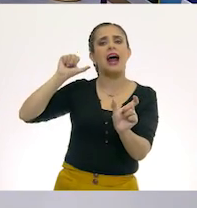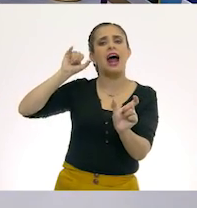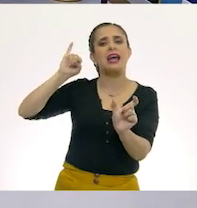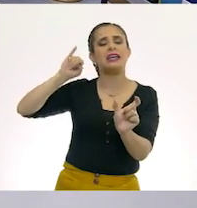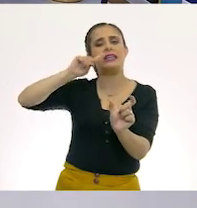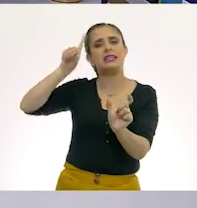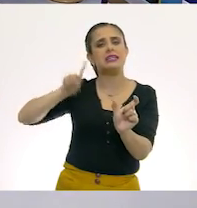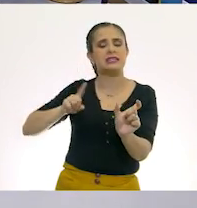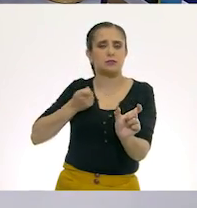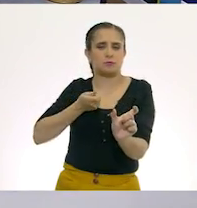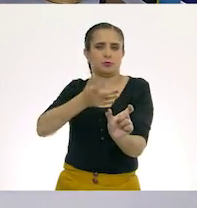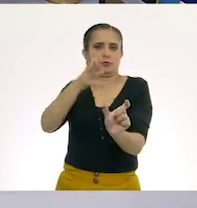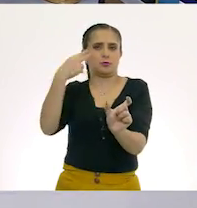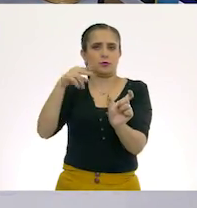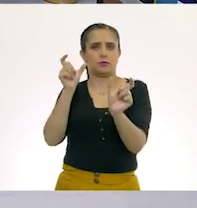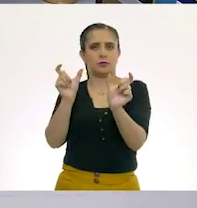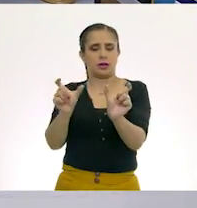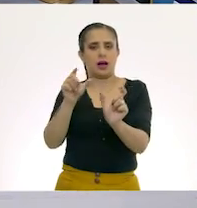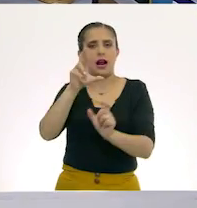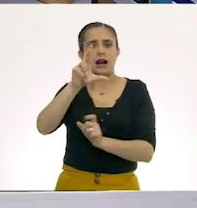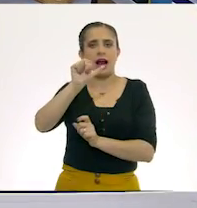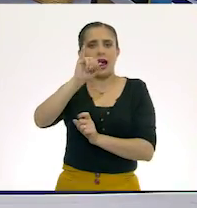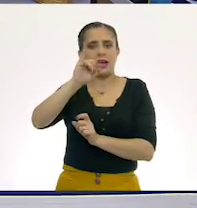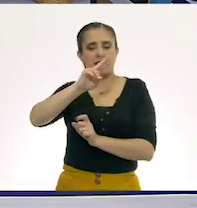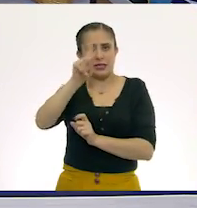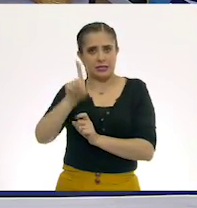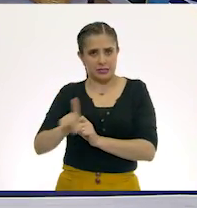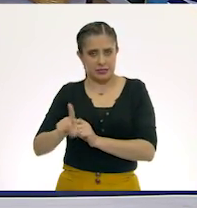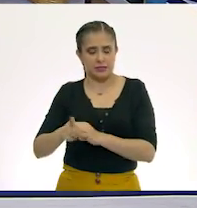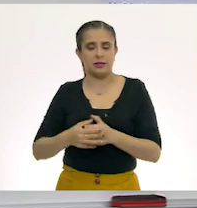¿sí? Estas palabras tienen el nombre de raíz.